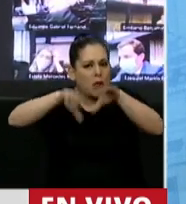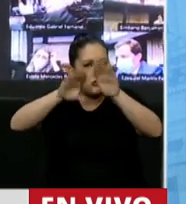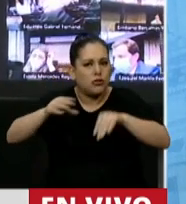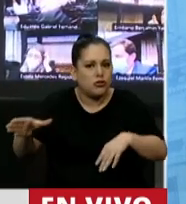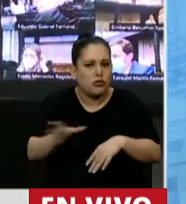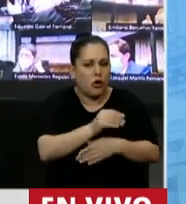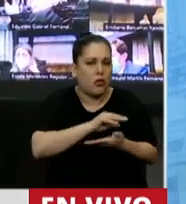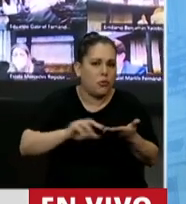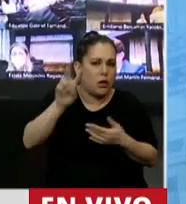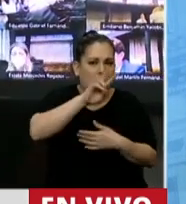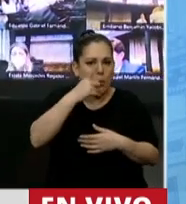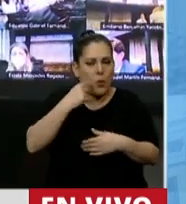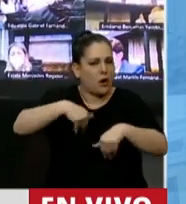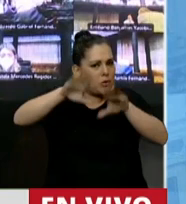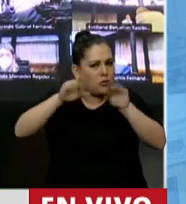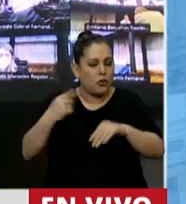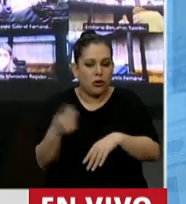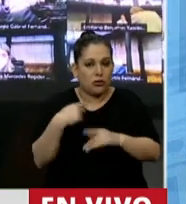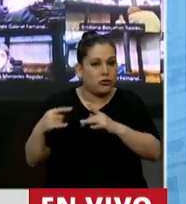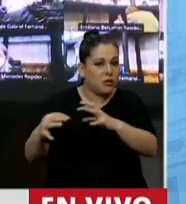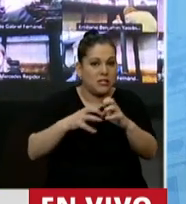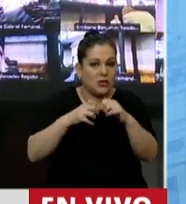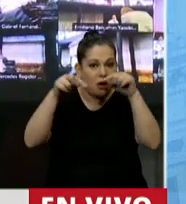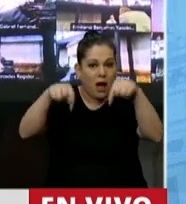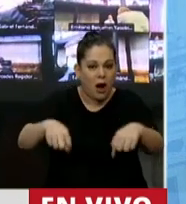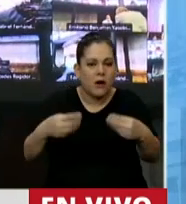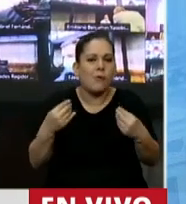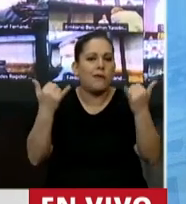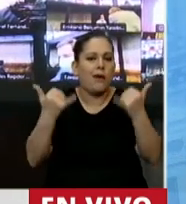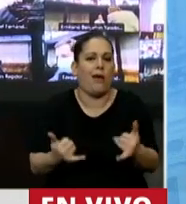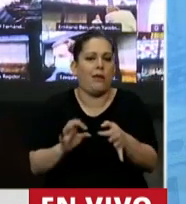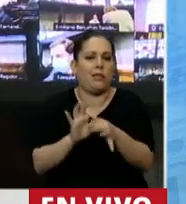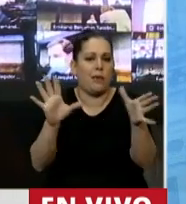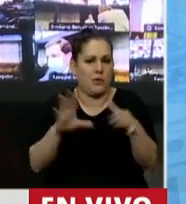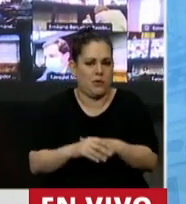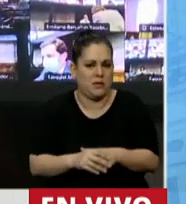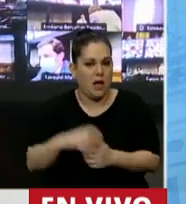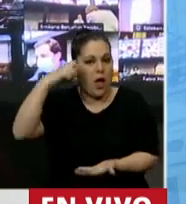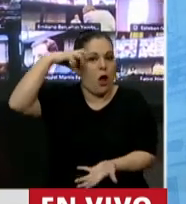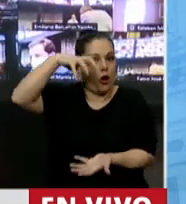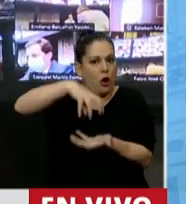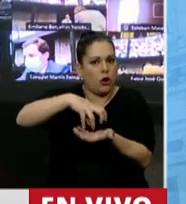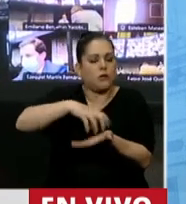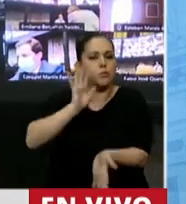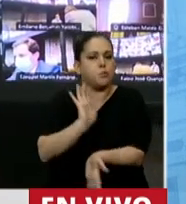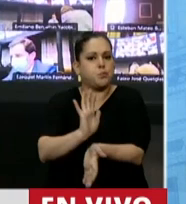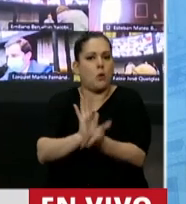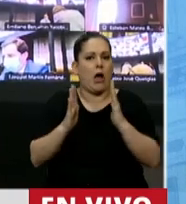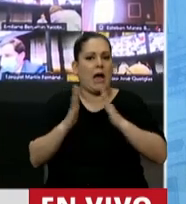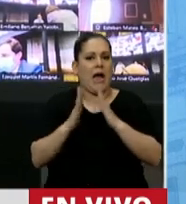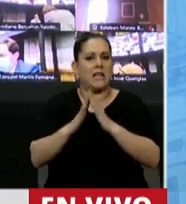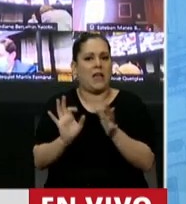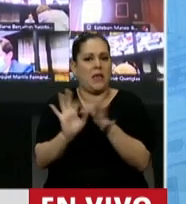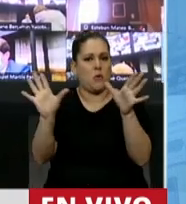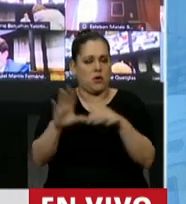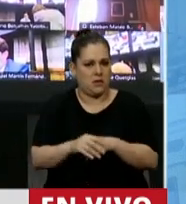Cámara. O sea, estamos sesionando porque en democracia, la casa de la democracia, funciona